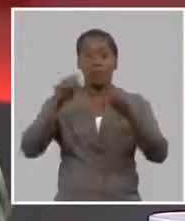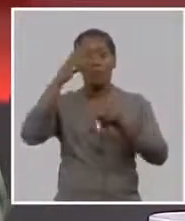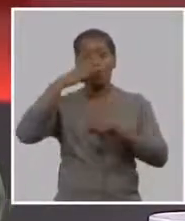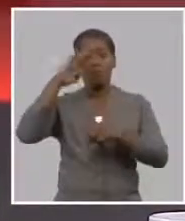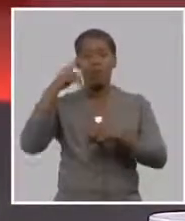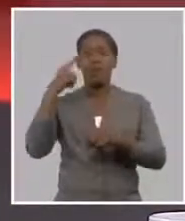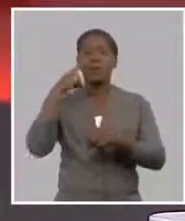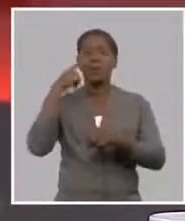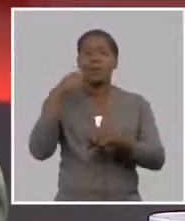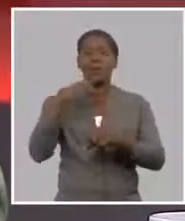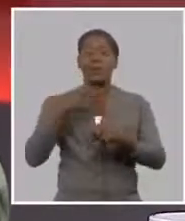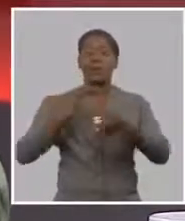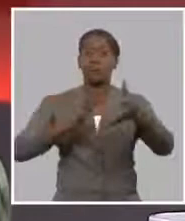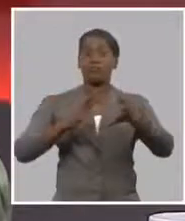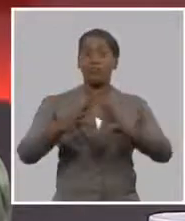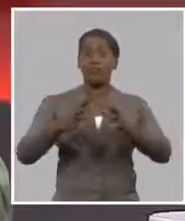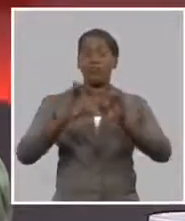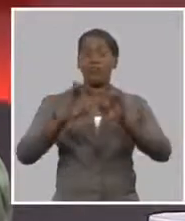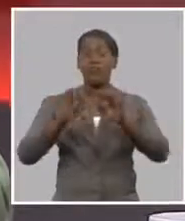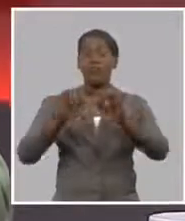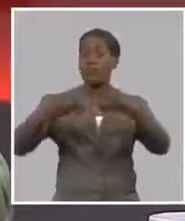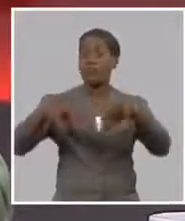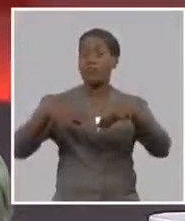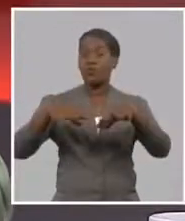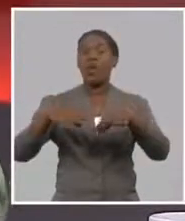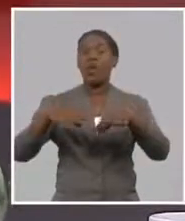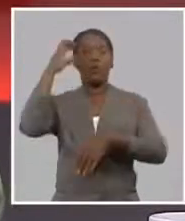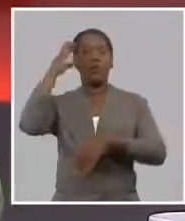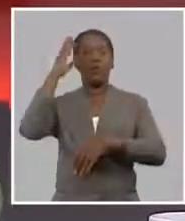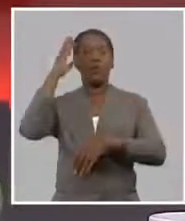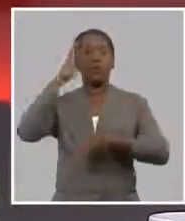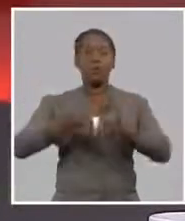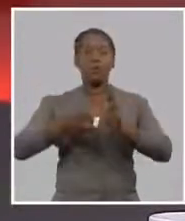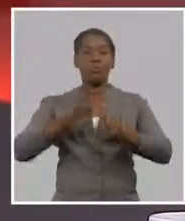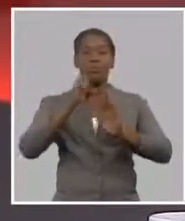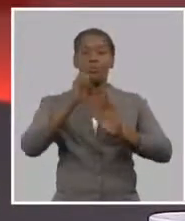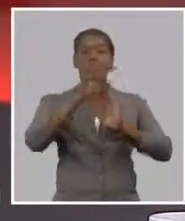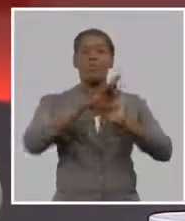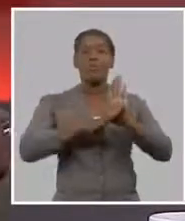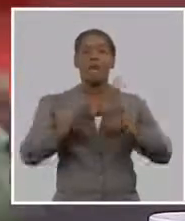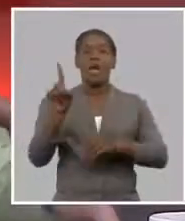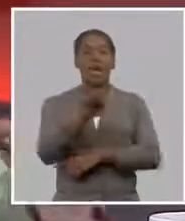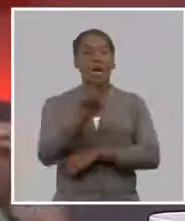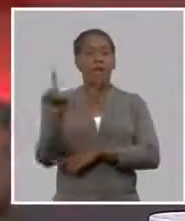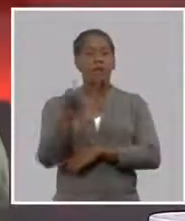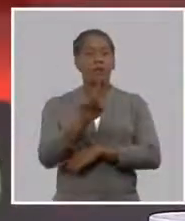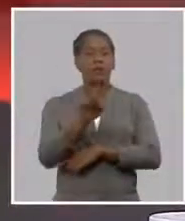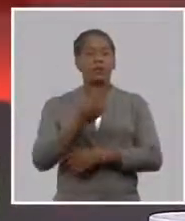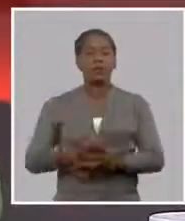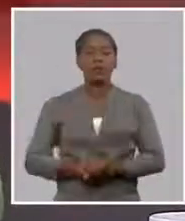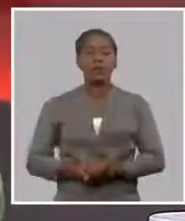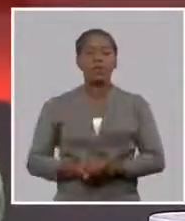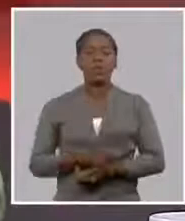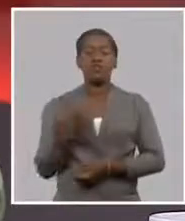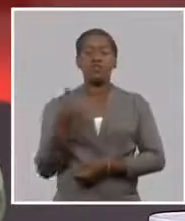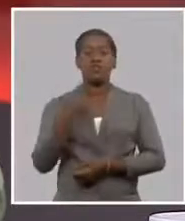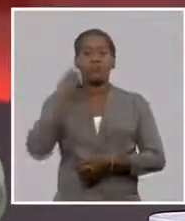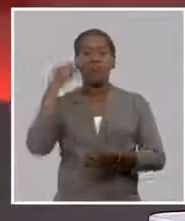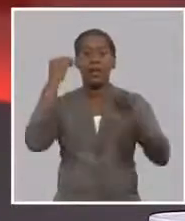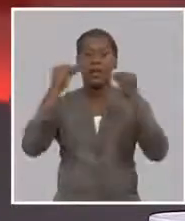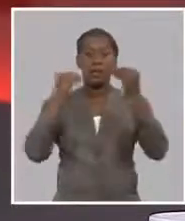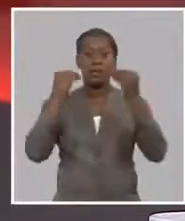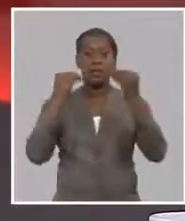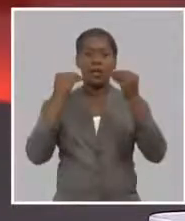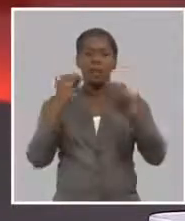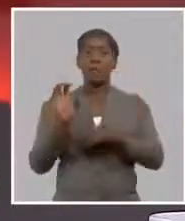y muchas de las situaciones o características que resumió el banco como suyas